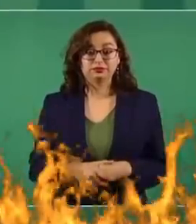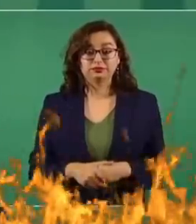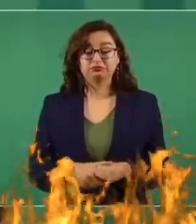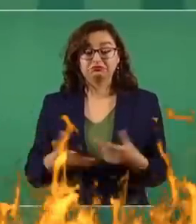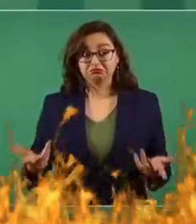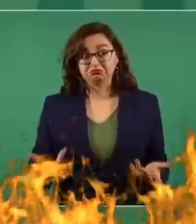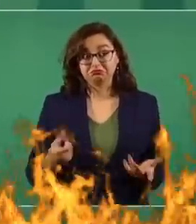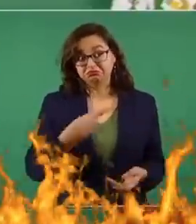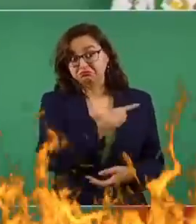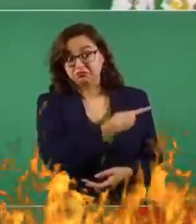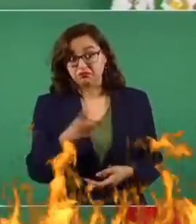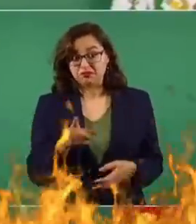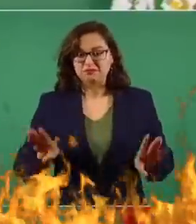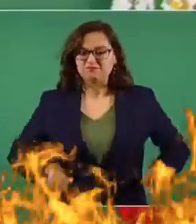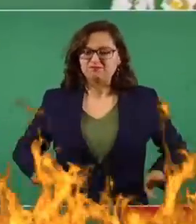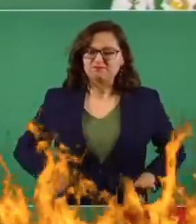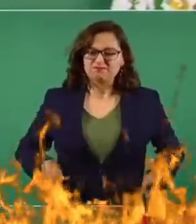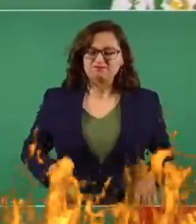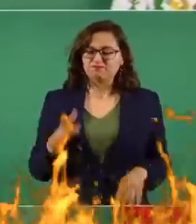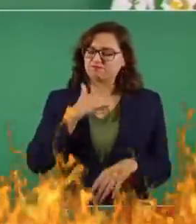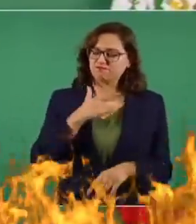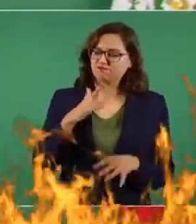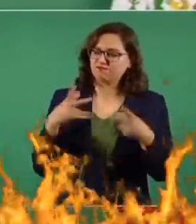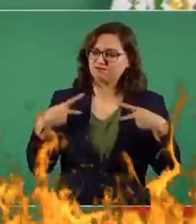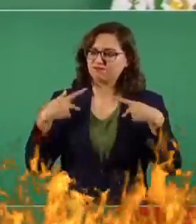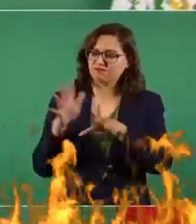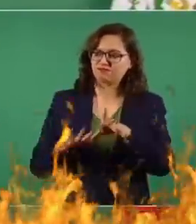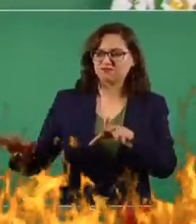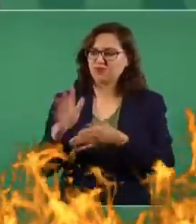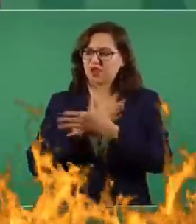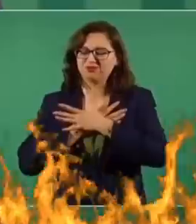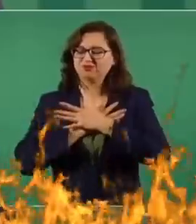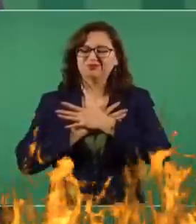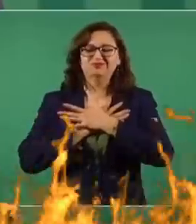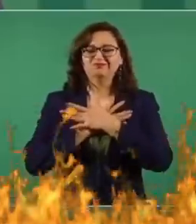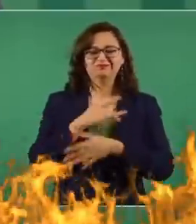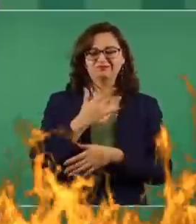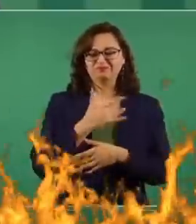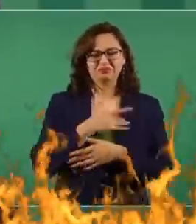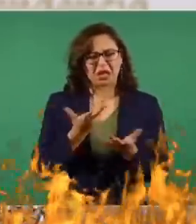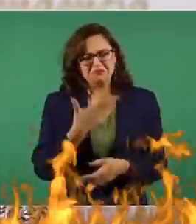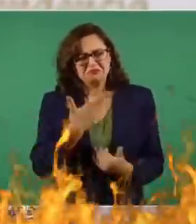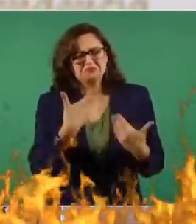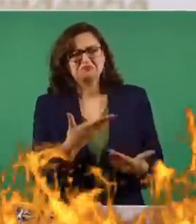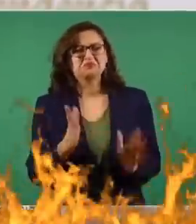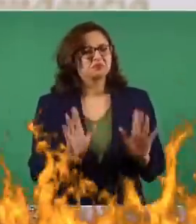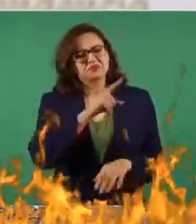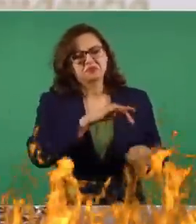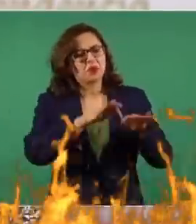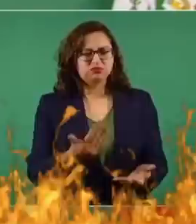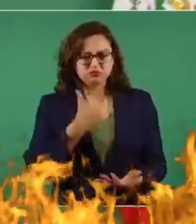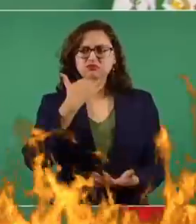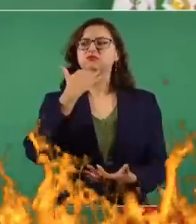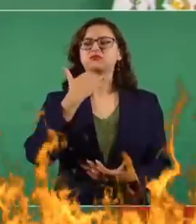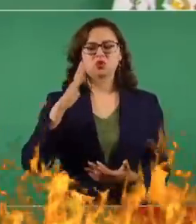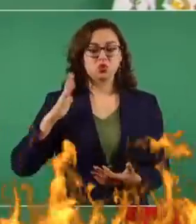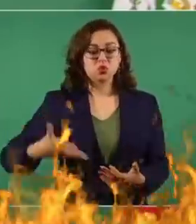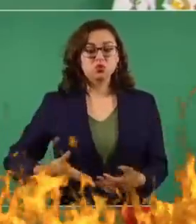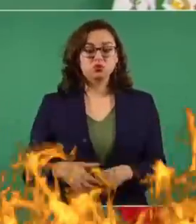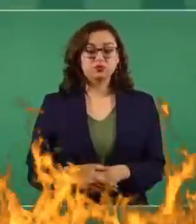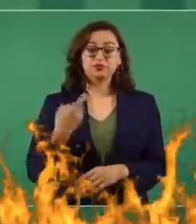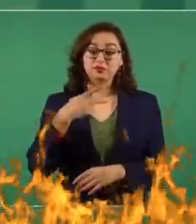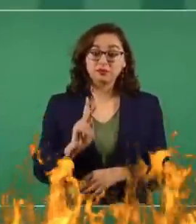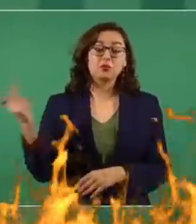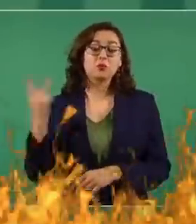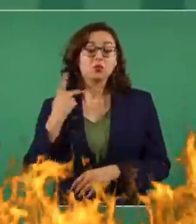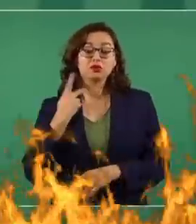que no se decidan a hacer política, que se dediquen a otra cosa. Pero la